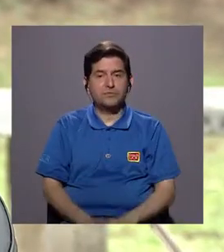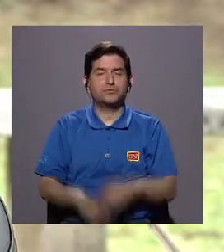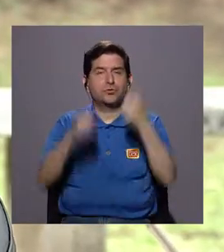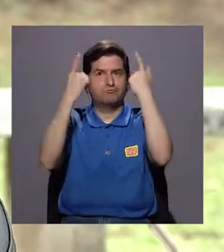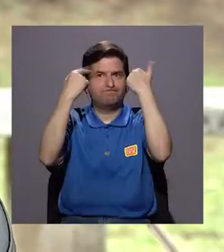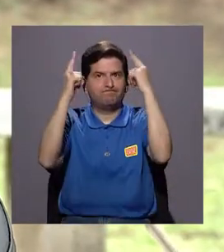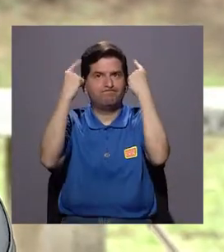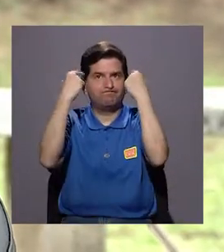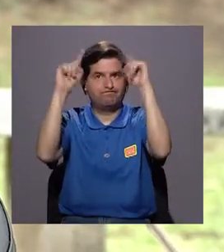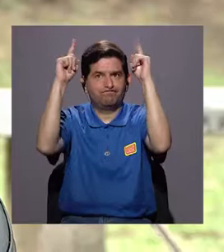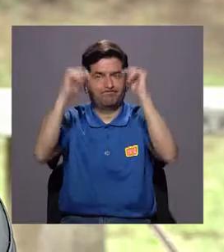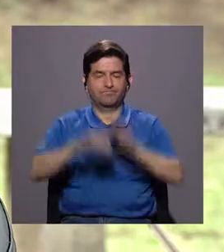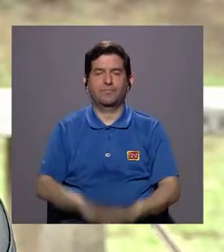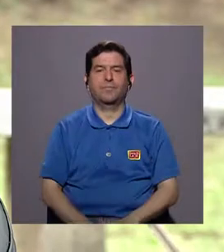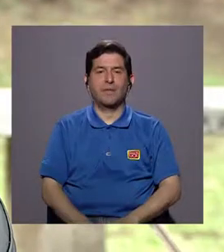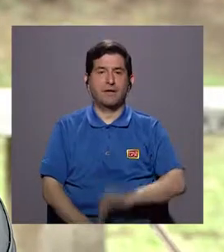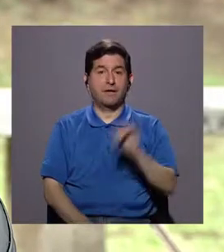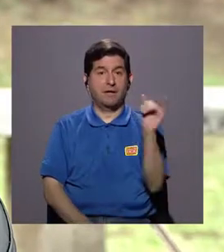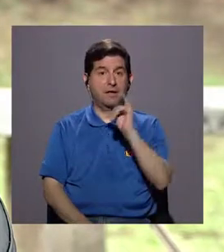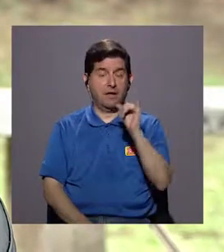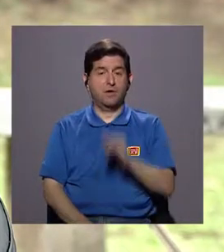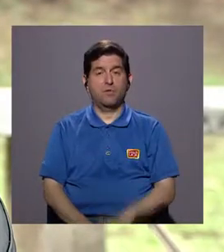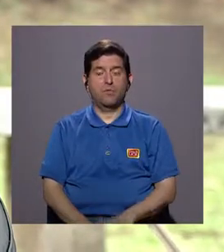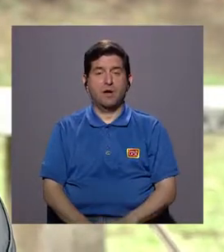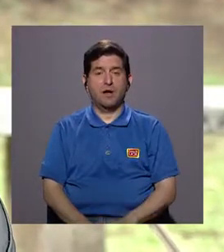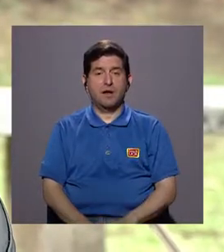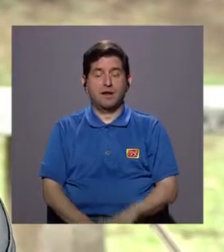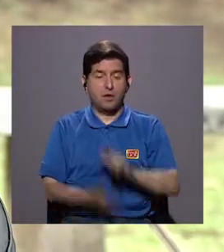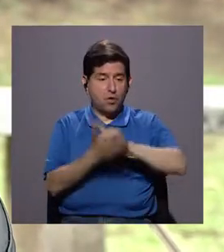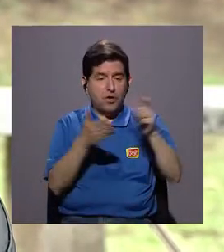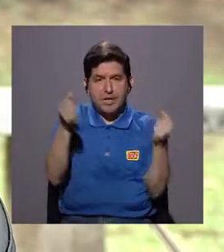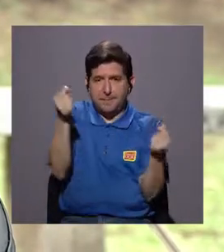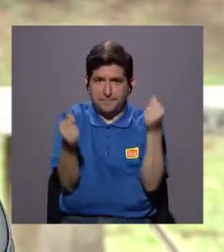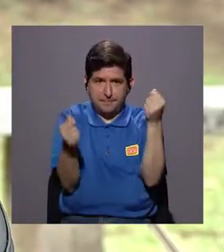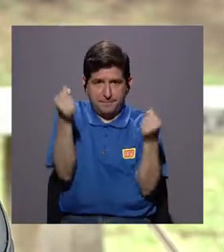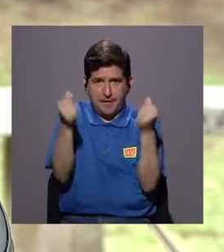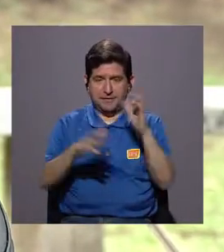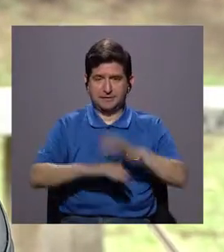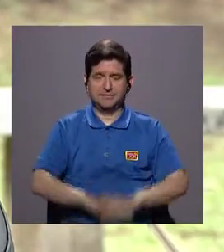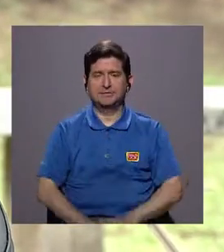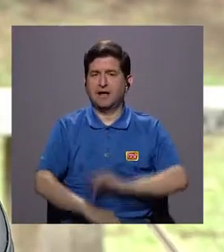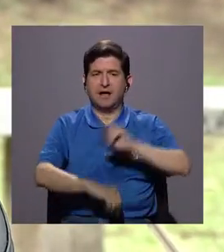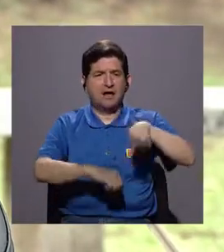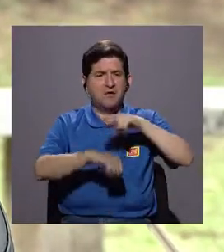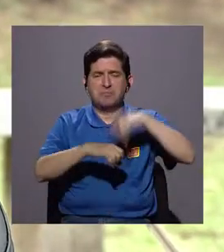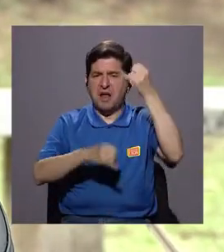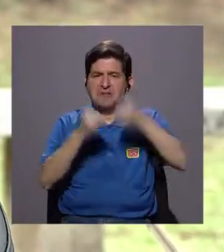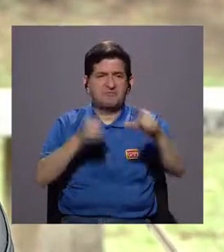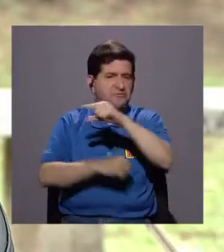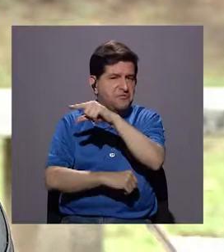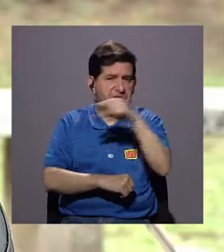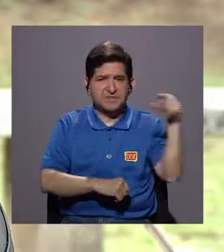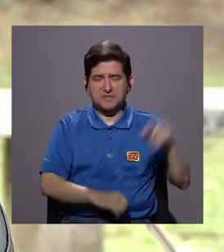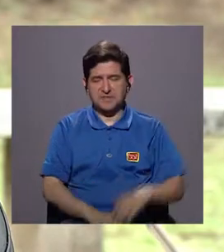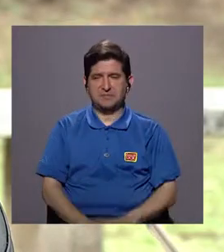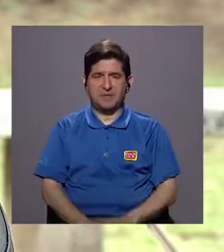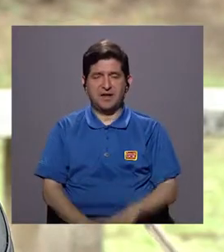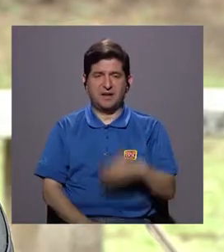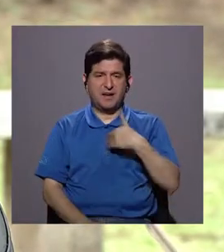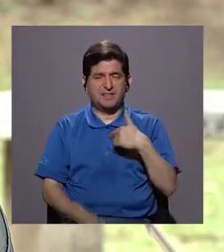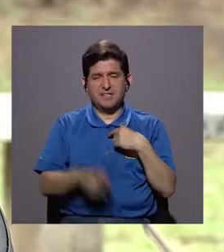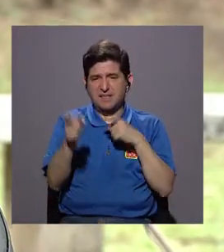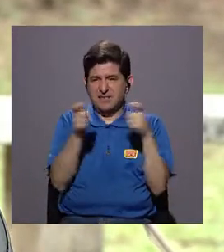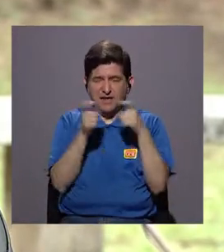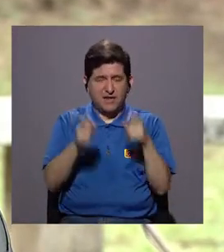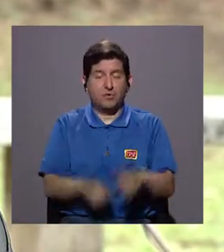más eficiente. Igual con el lavado de nuestros vehículos. Es típico los fines de semana, que si